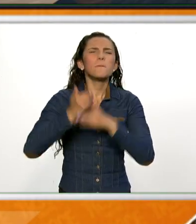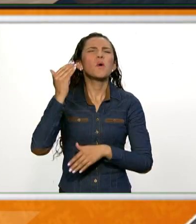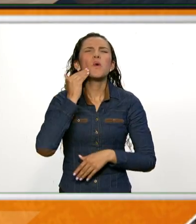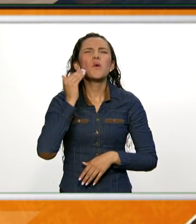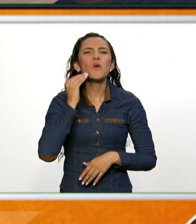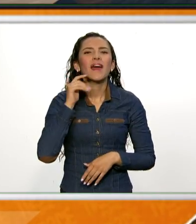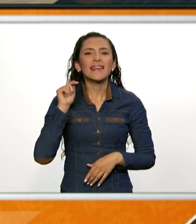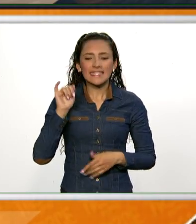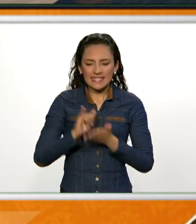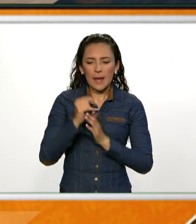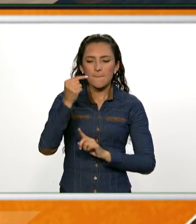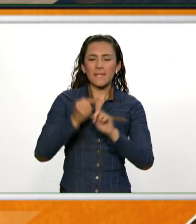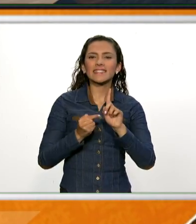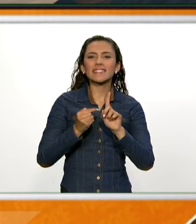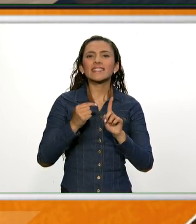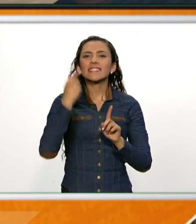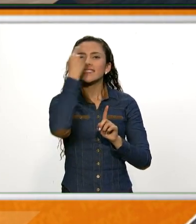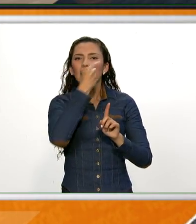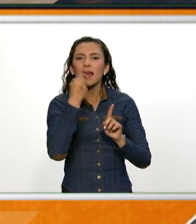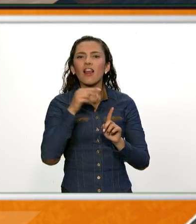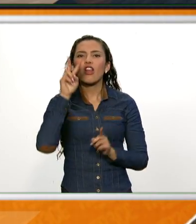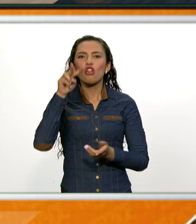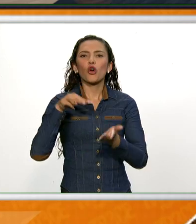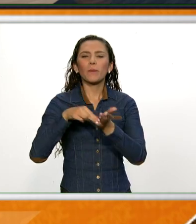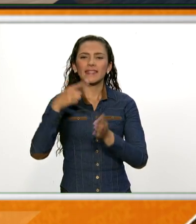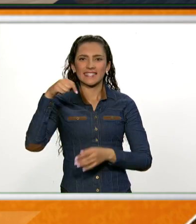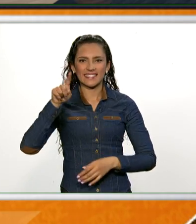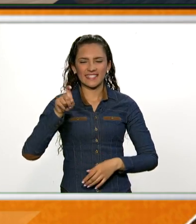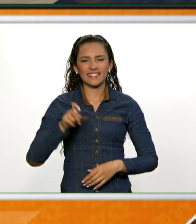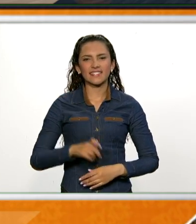juego será en el mes de septiembre de 2016.